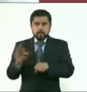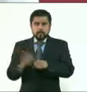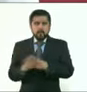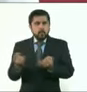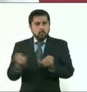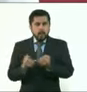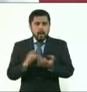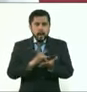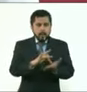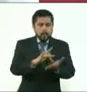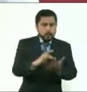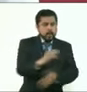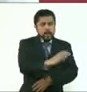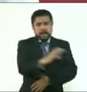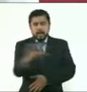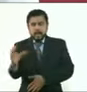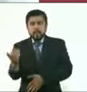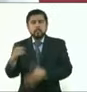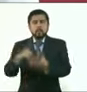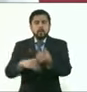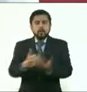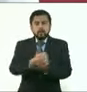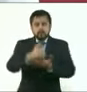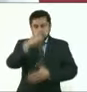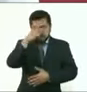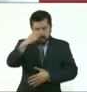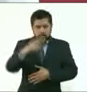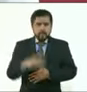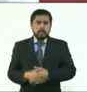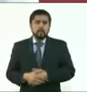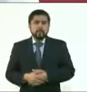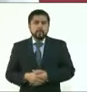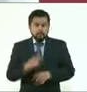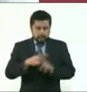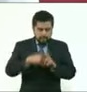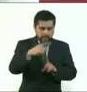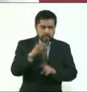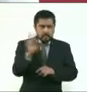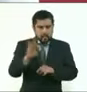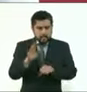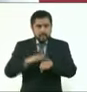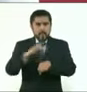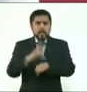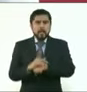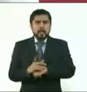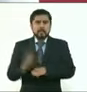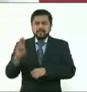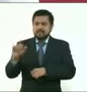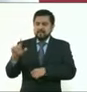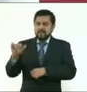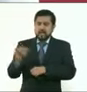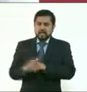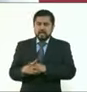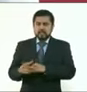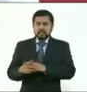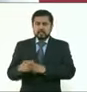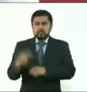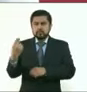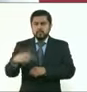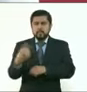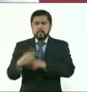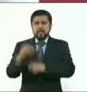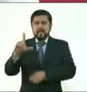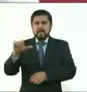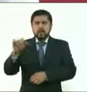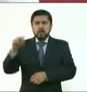ciudad, que también tiene un incremento. Las becas Leona Vicario, que también tienen un ligero